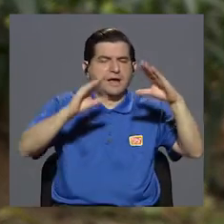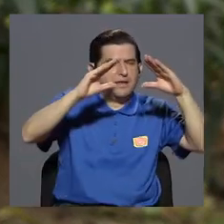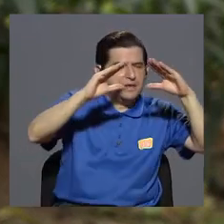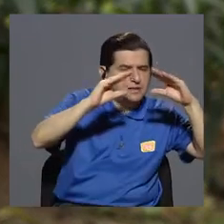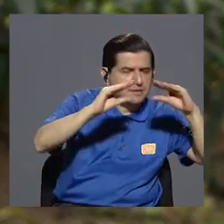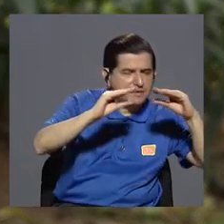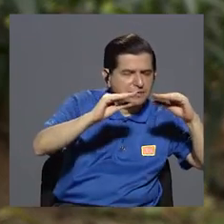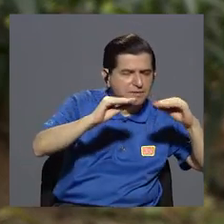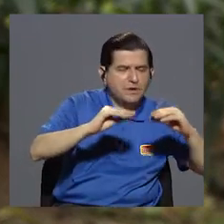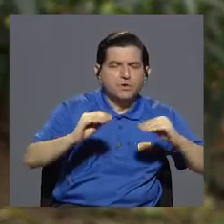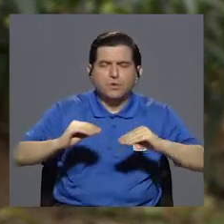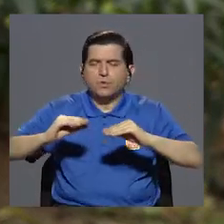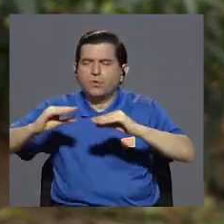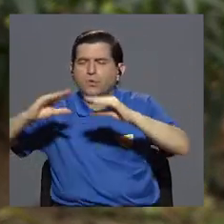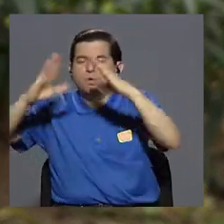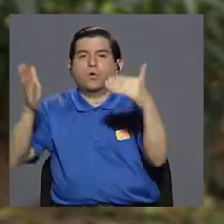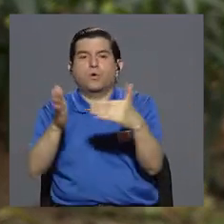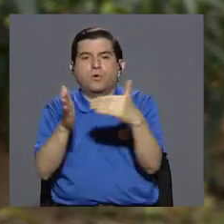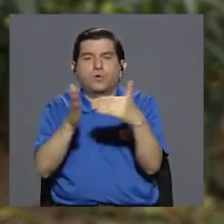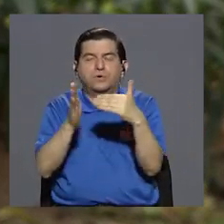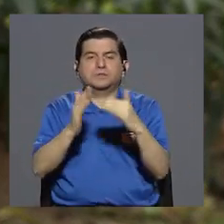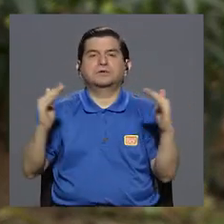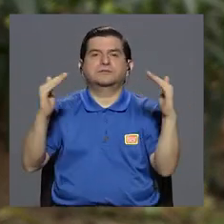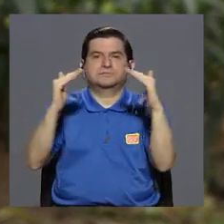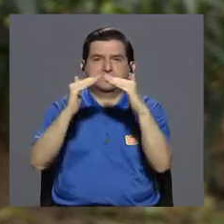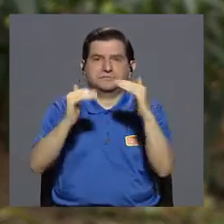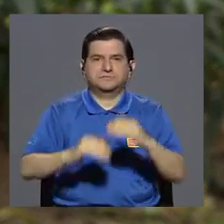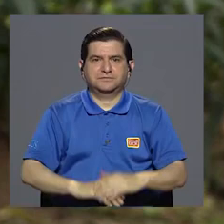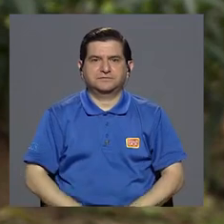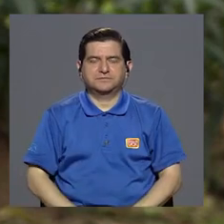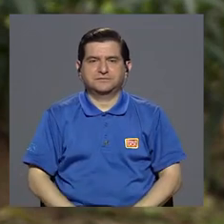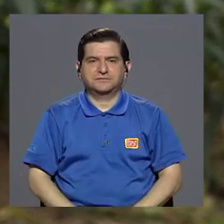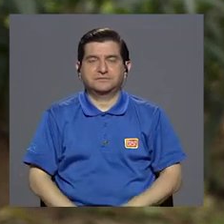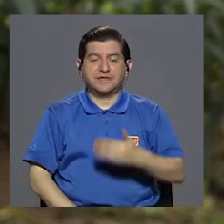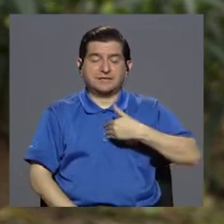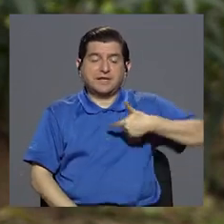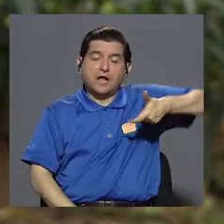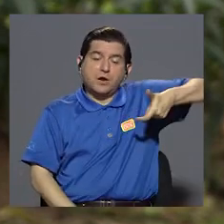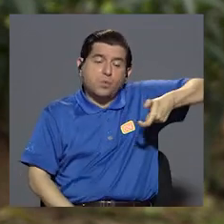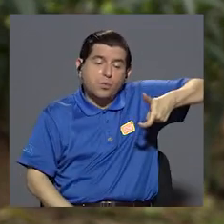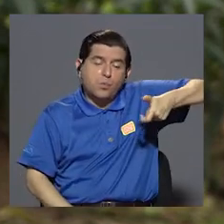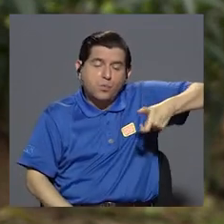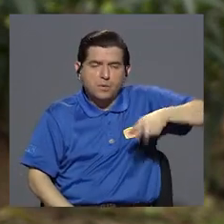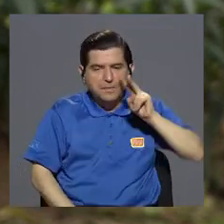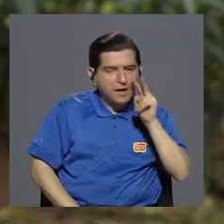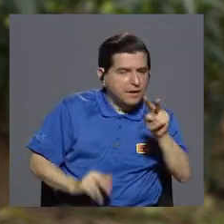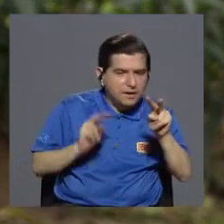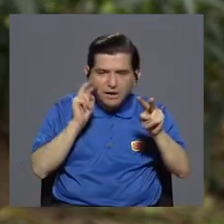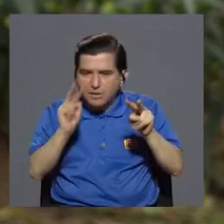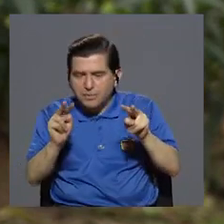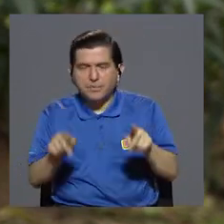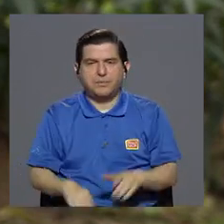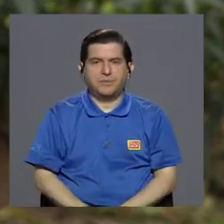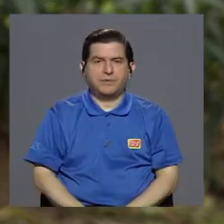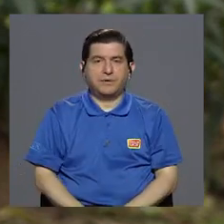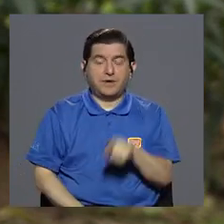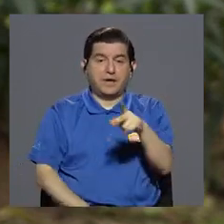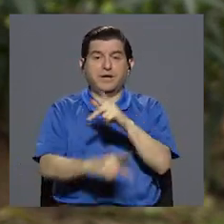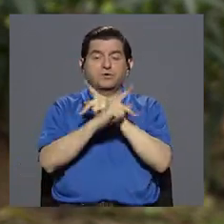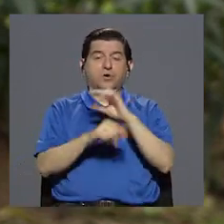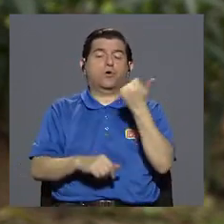tarde o de la noche o en la madrugada, de vuelta o hacia la casa, andar con una linterna alumbrando. Eso, además,